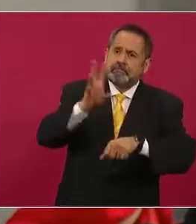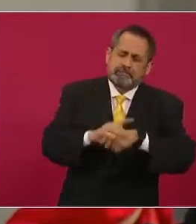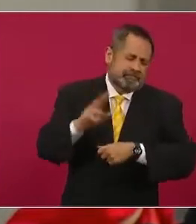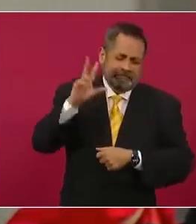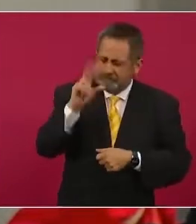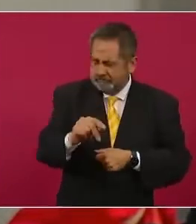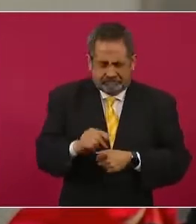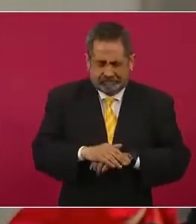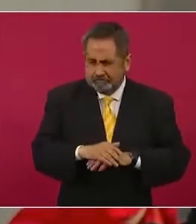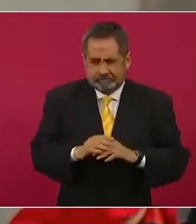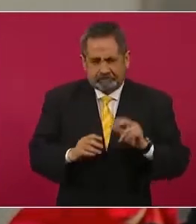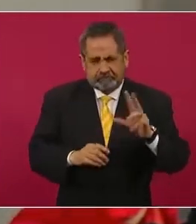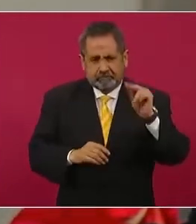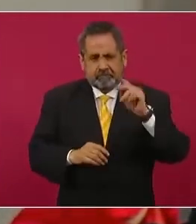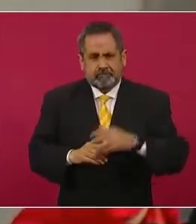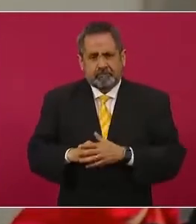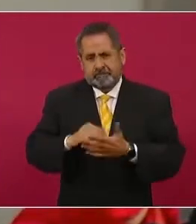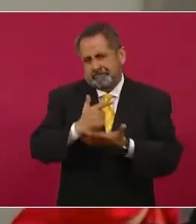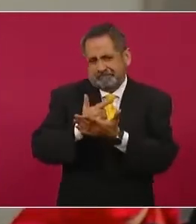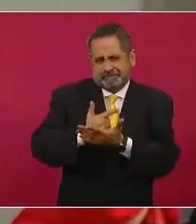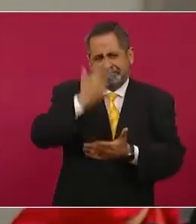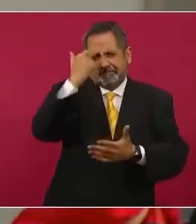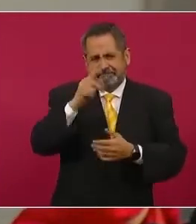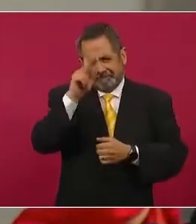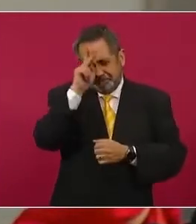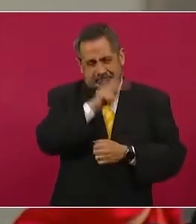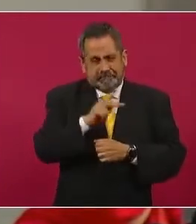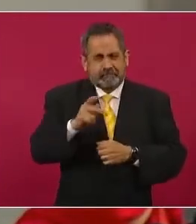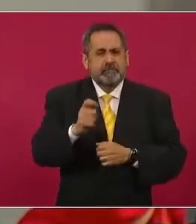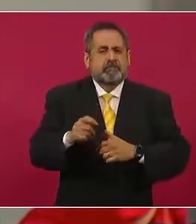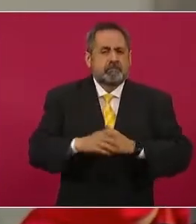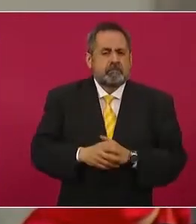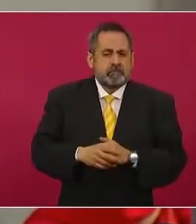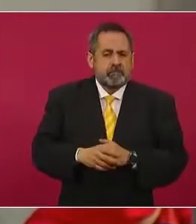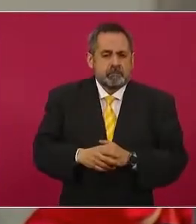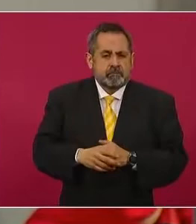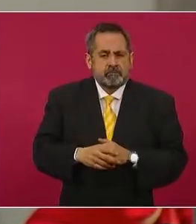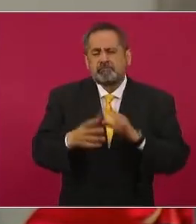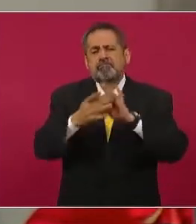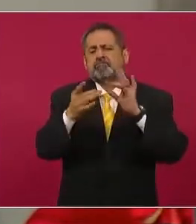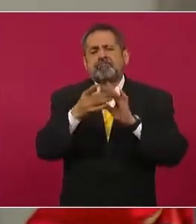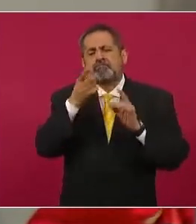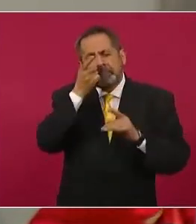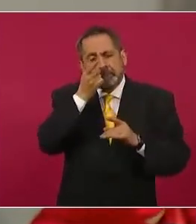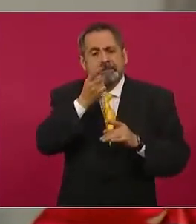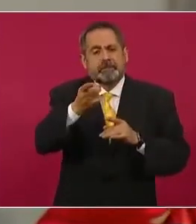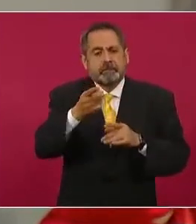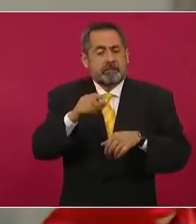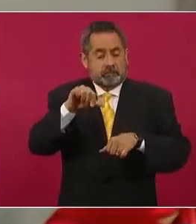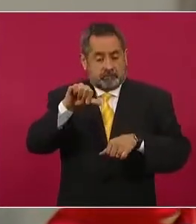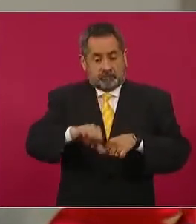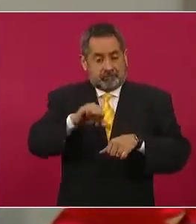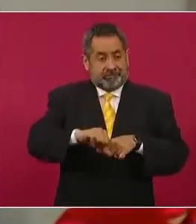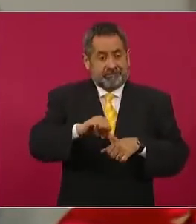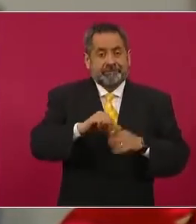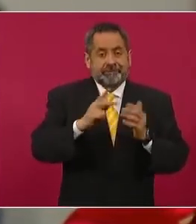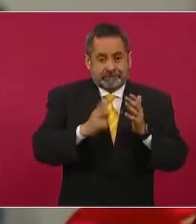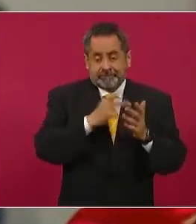es gravísimo lo que se hizo en esa zona. ¿Por qué recuerdo cerro de San Pedro? Porque hoy estamos en otra